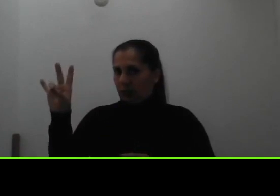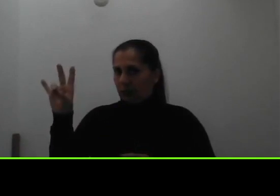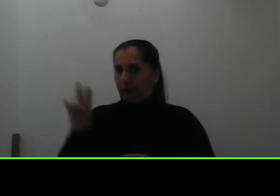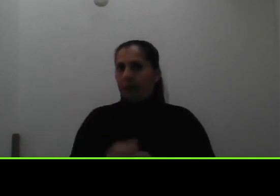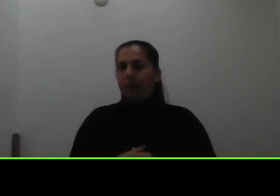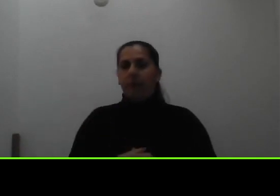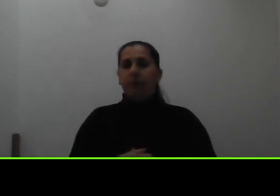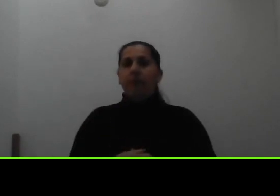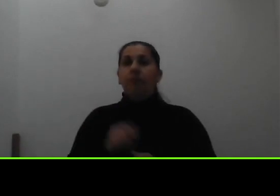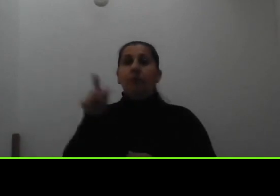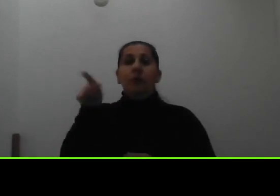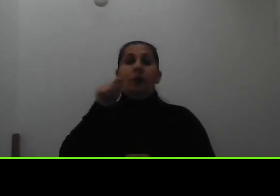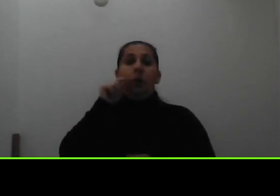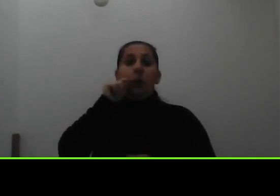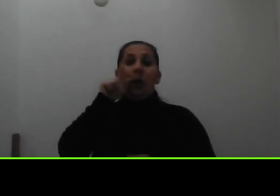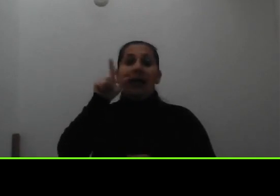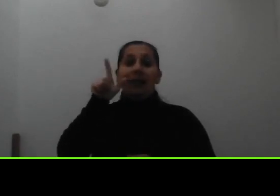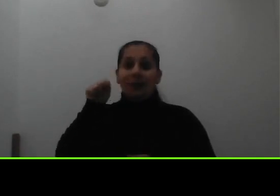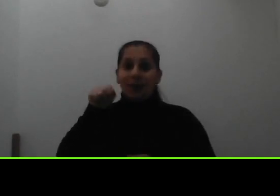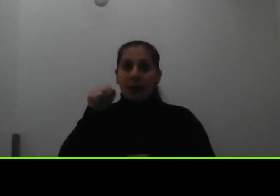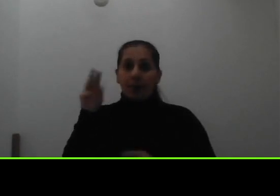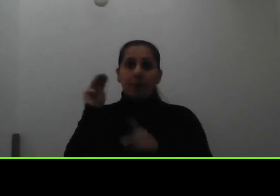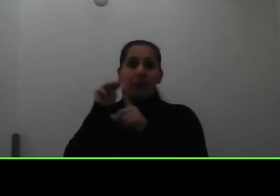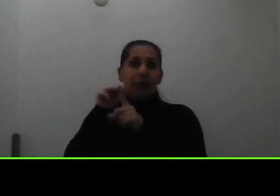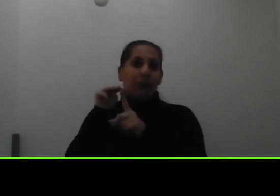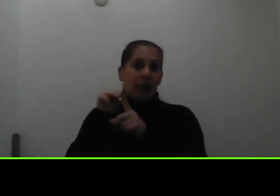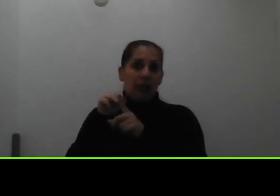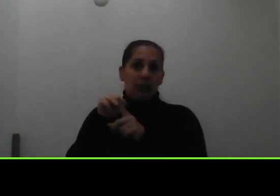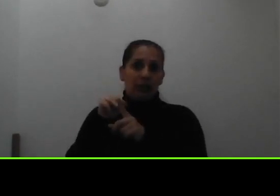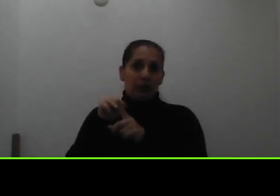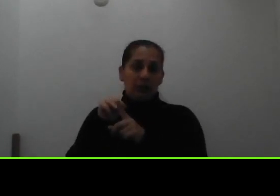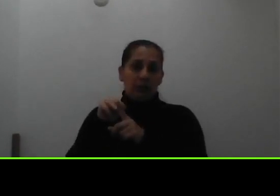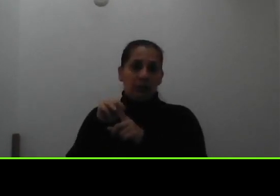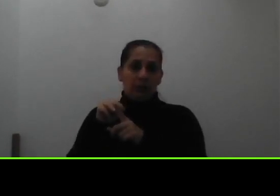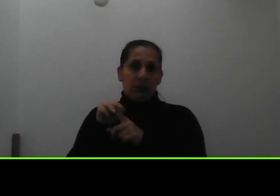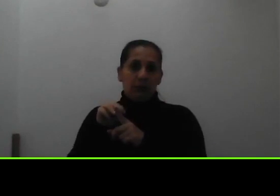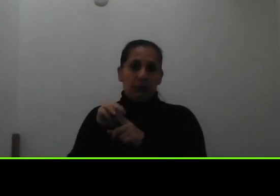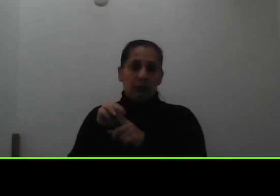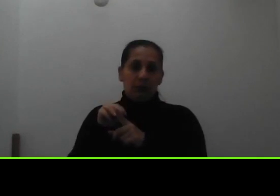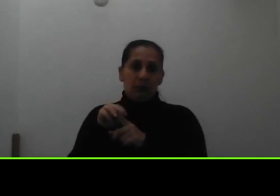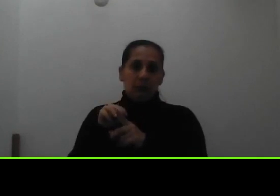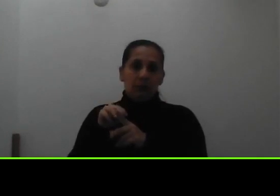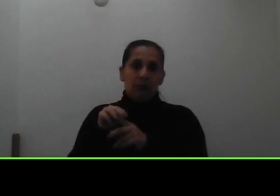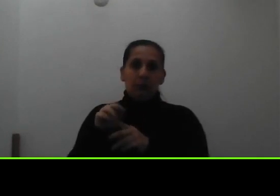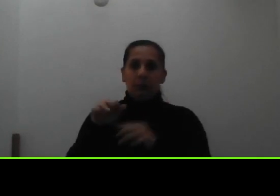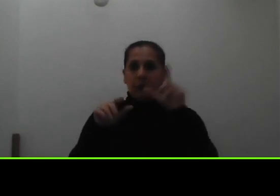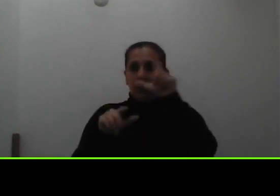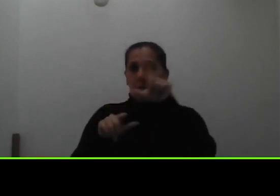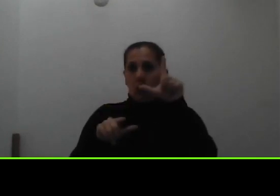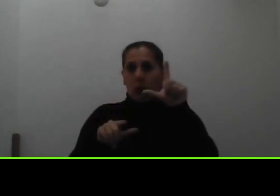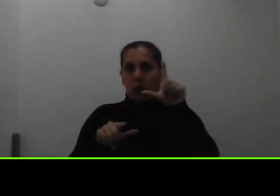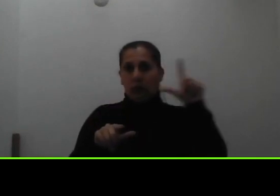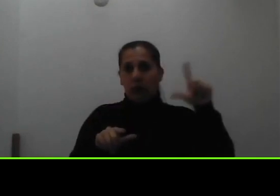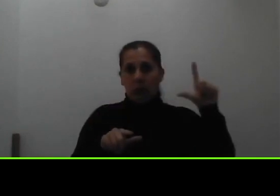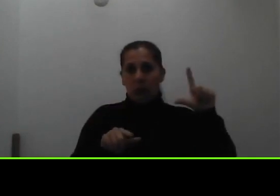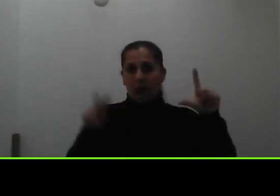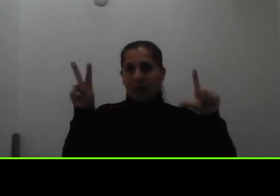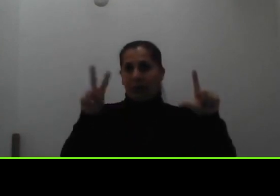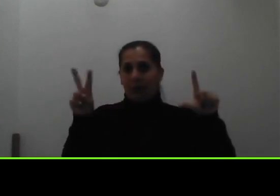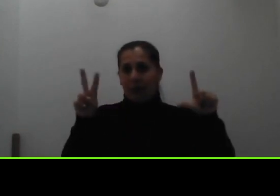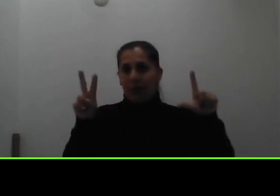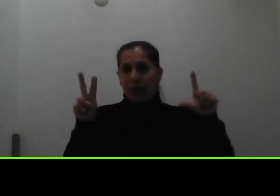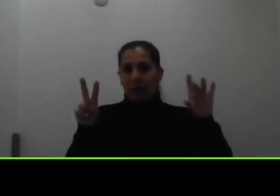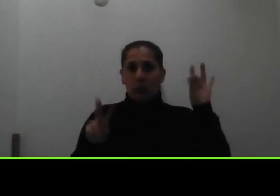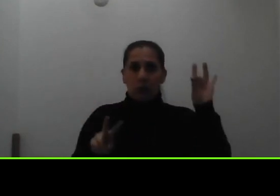es un whatsapp para mandar mensajes funciona de lunes a viernes de 8 a 4 y